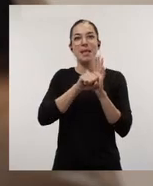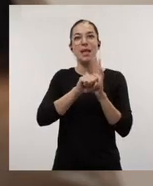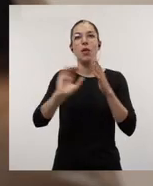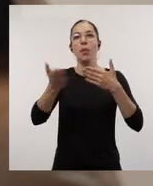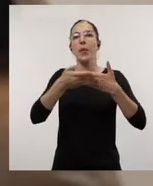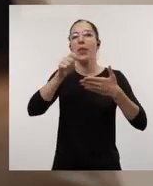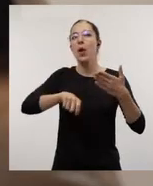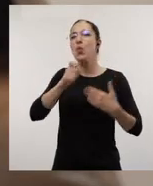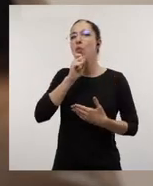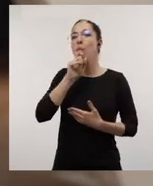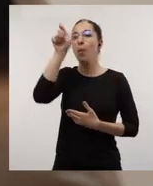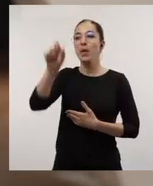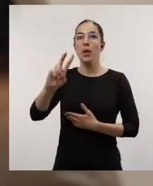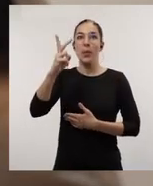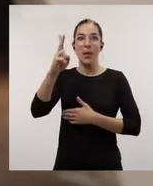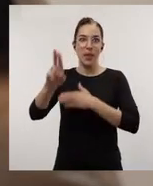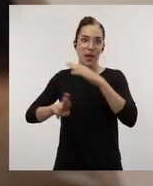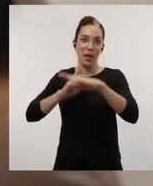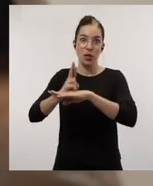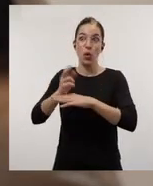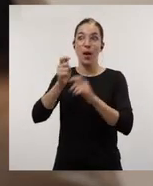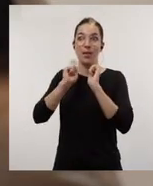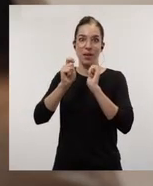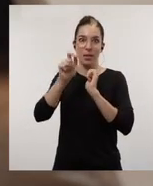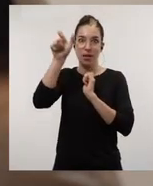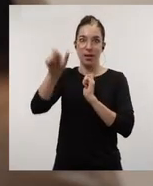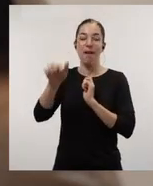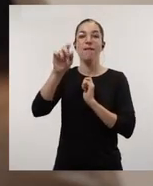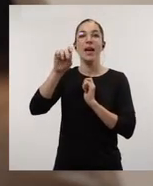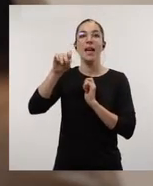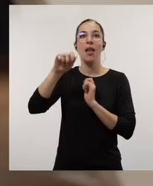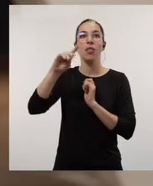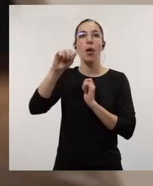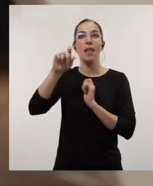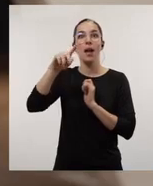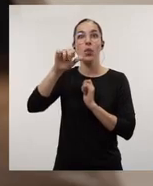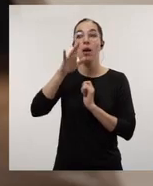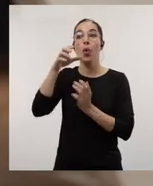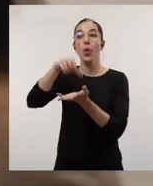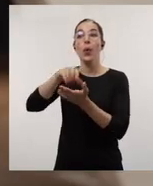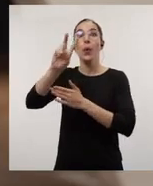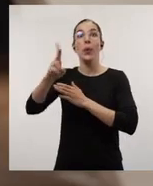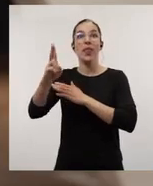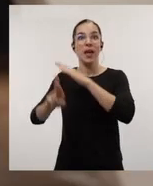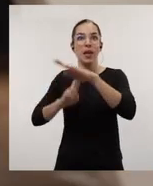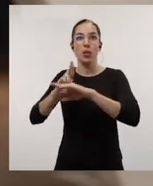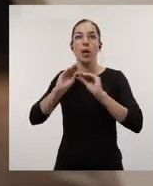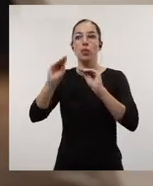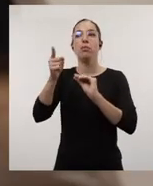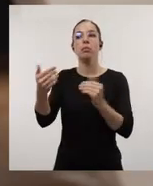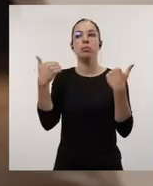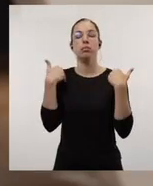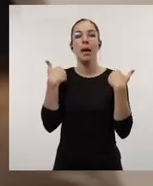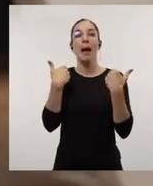entrevista al vicerrector Fernando García Moíña, porque es desde su vicerrectorado, desde donde se están coordinando y liderando las 18